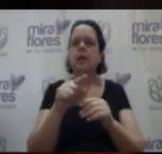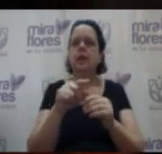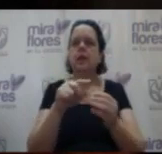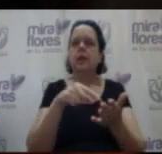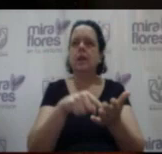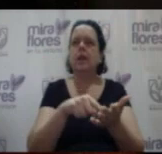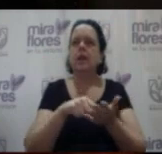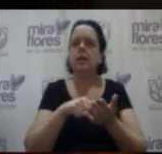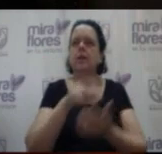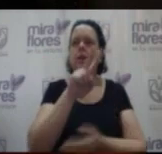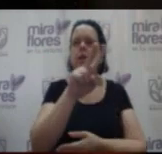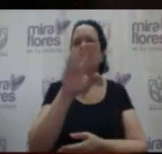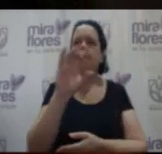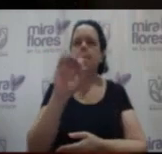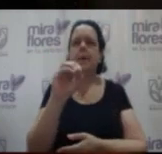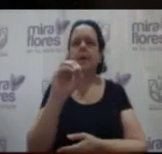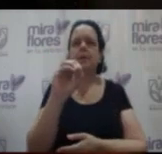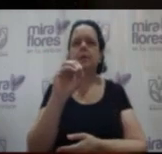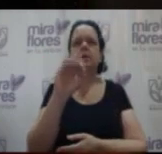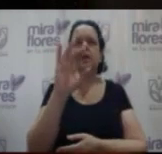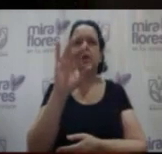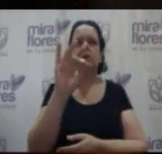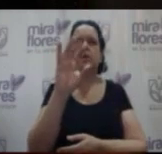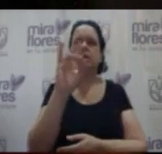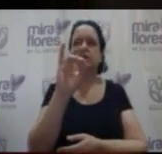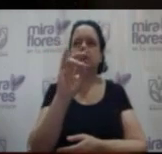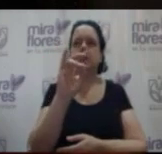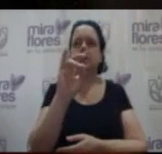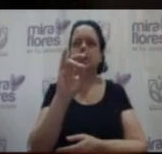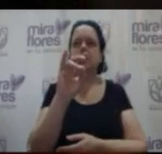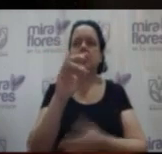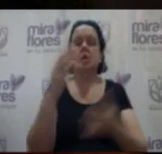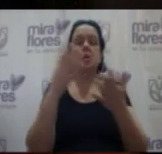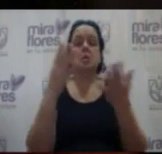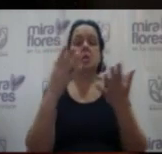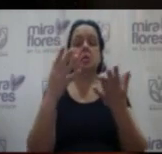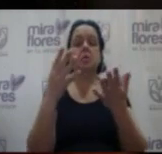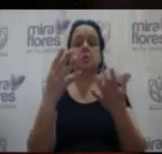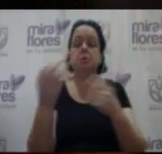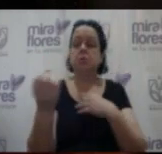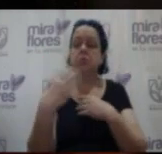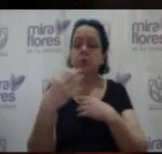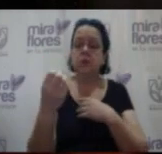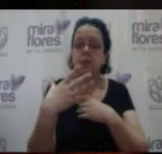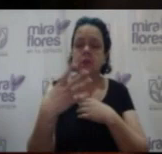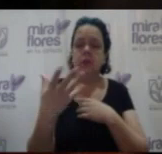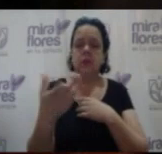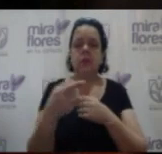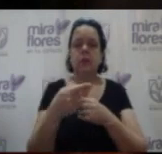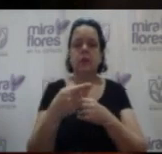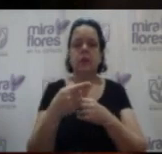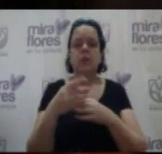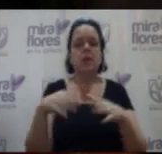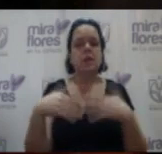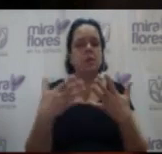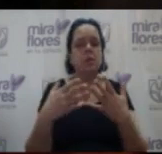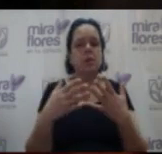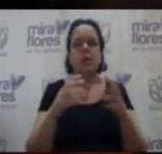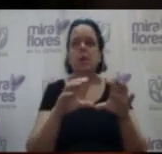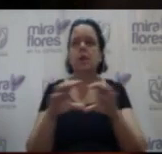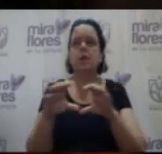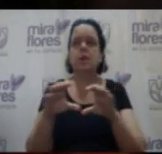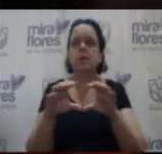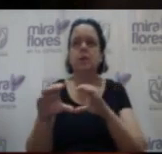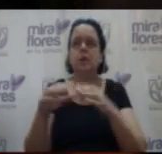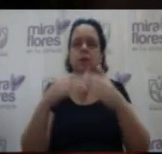2087, donde manifiesta que deberían proceder a